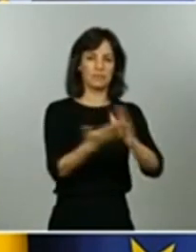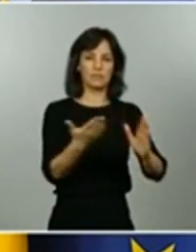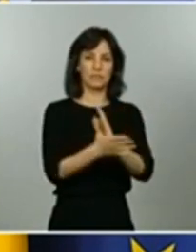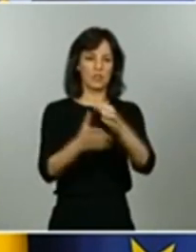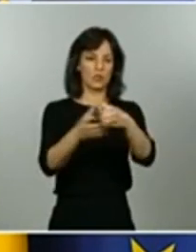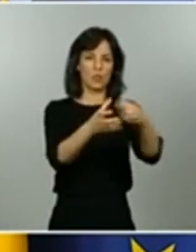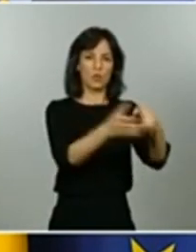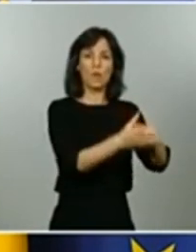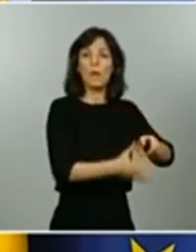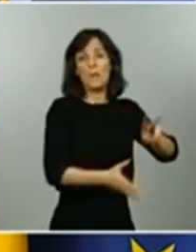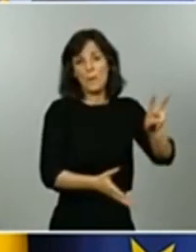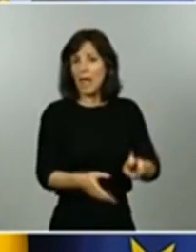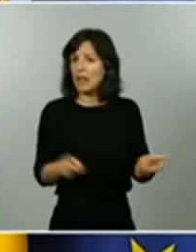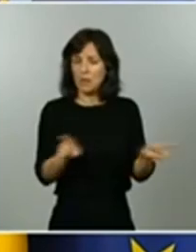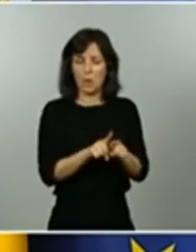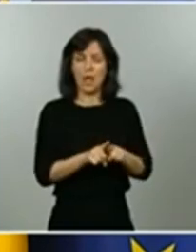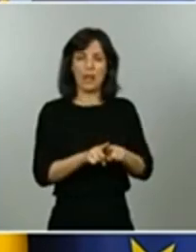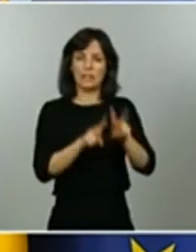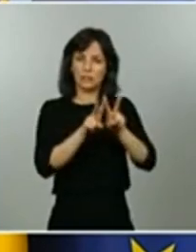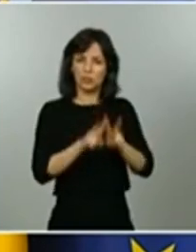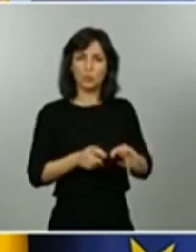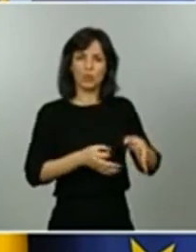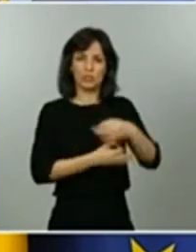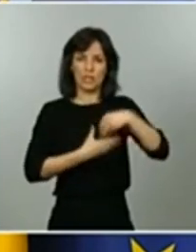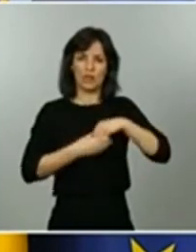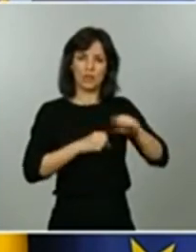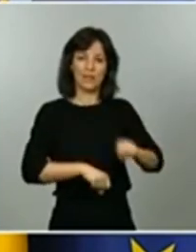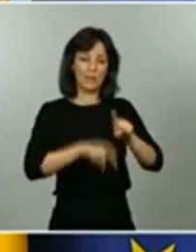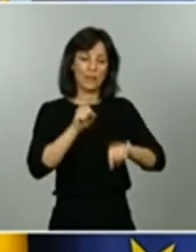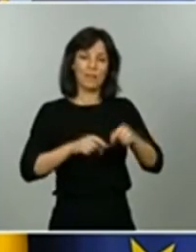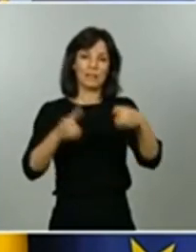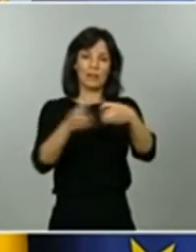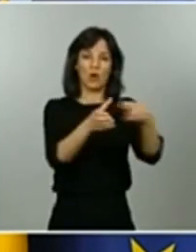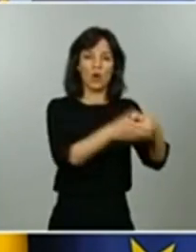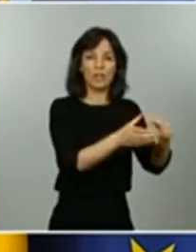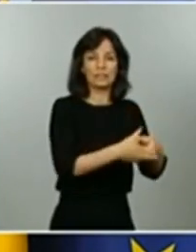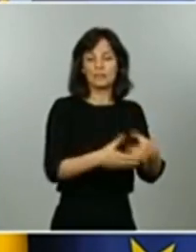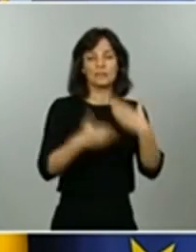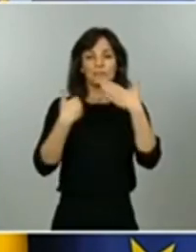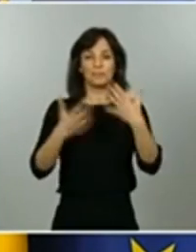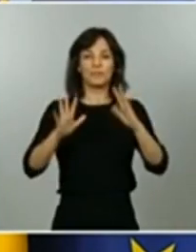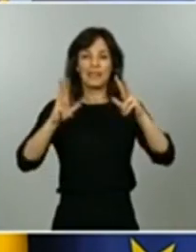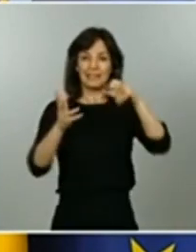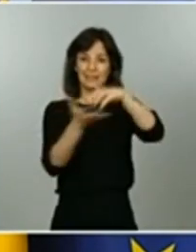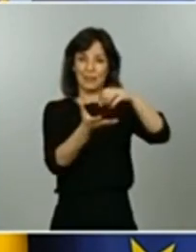seroprevalencia en algunos colectivos en residencias de mayores